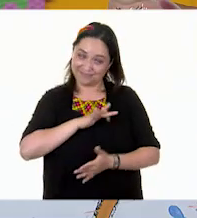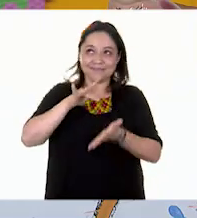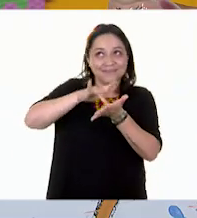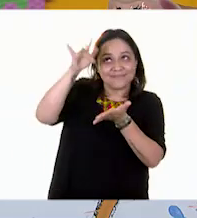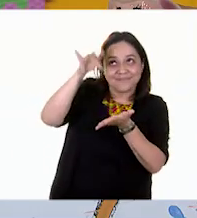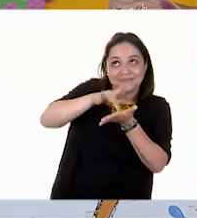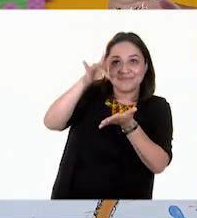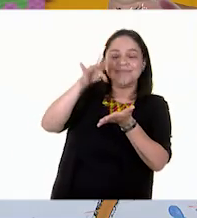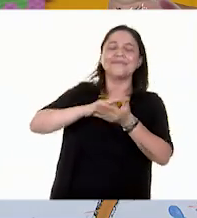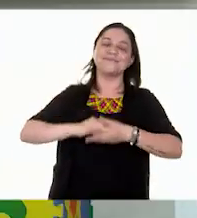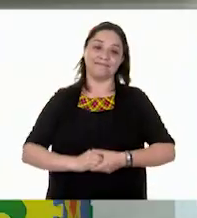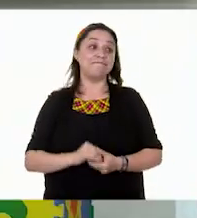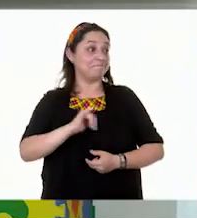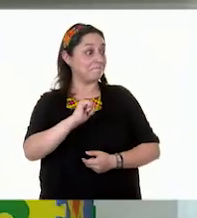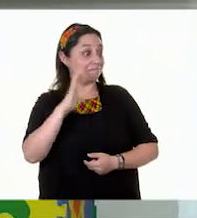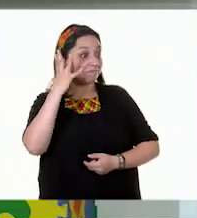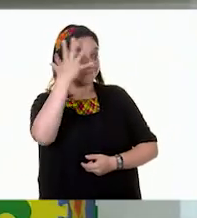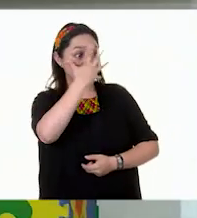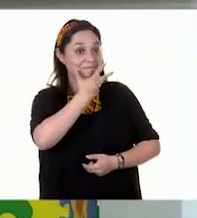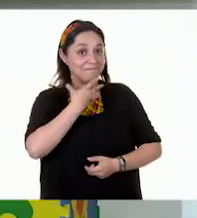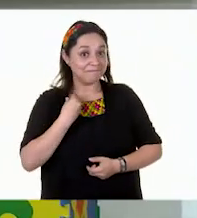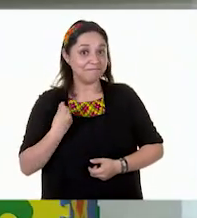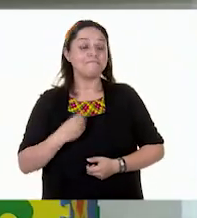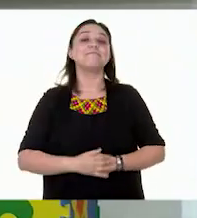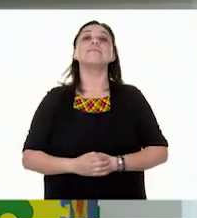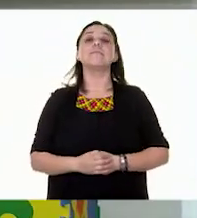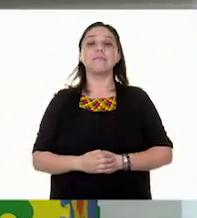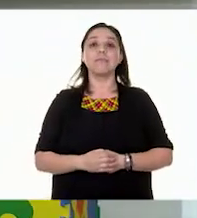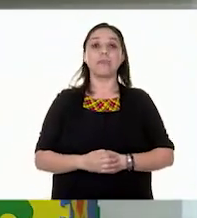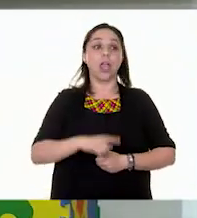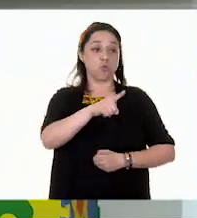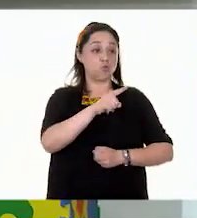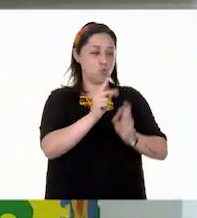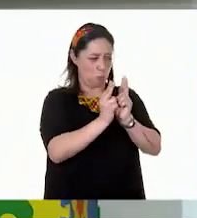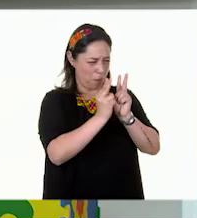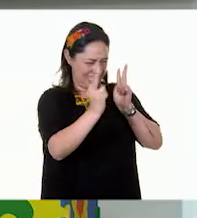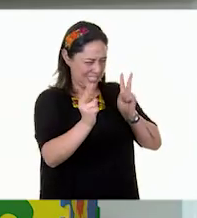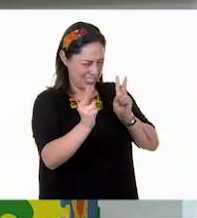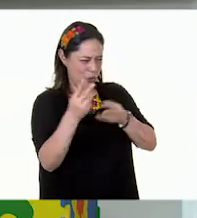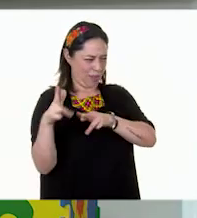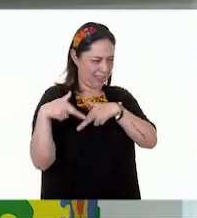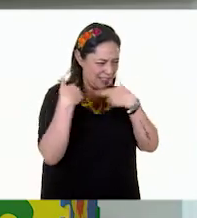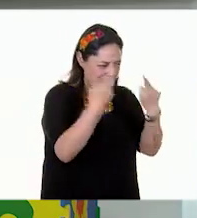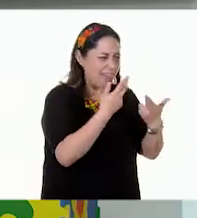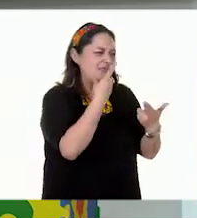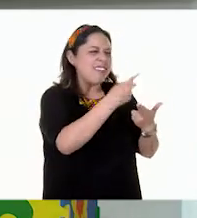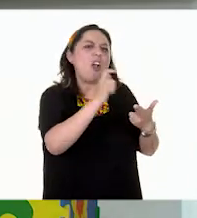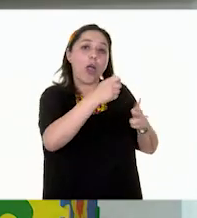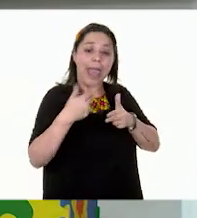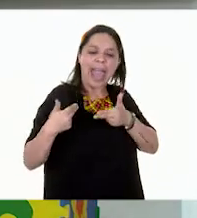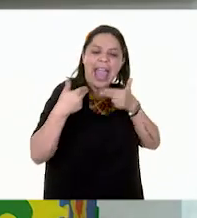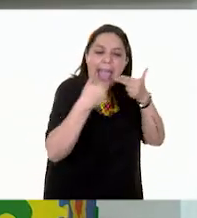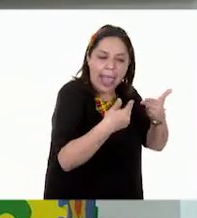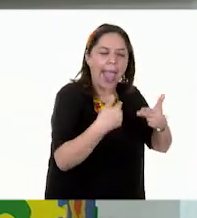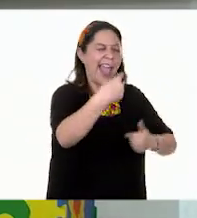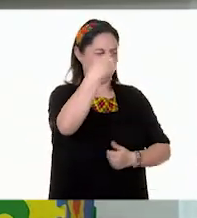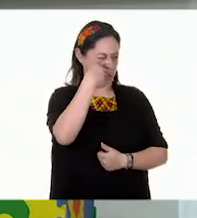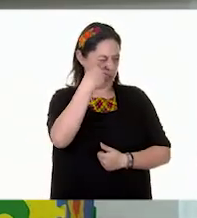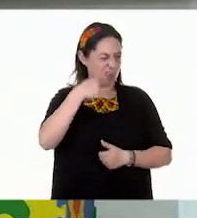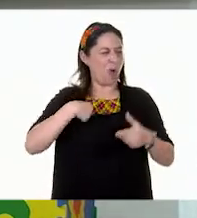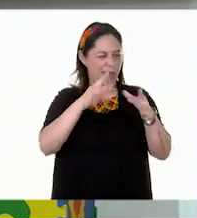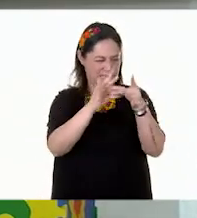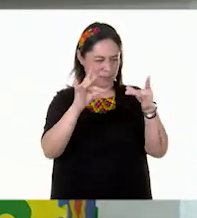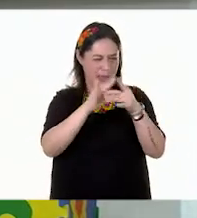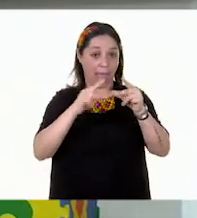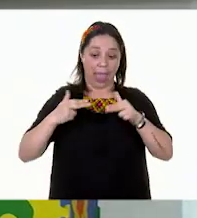gracias. está bien bonito. Y qué bonito lo que te dijo tu vecino, que es tu legado. Te voy a explicar qué significa legado,